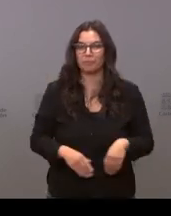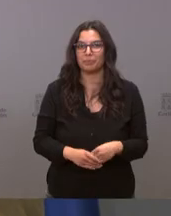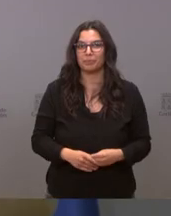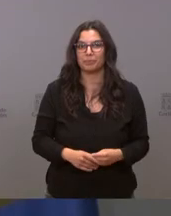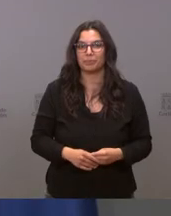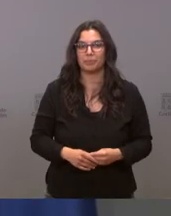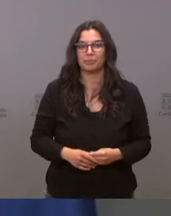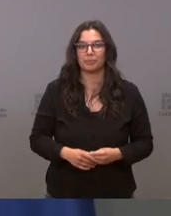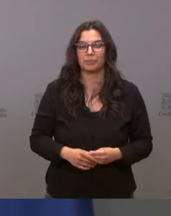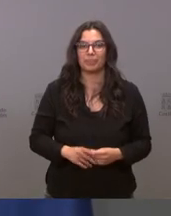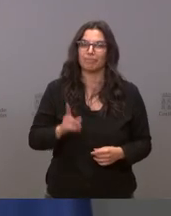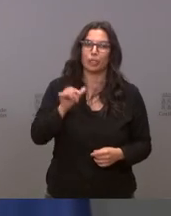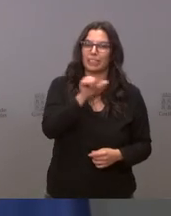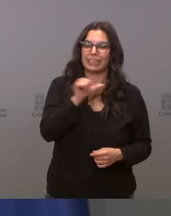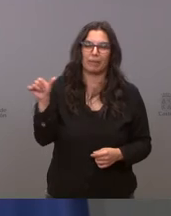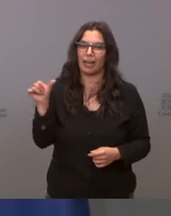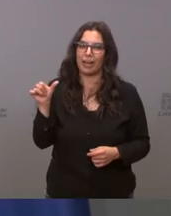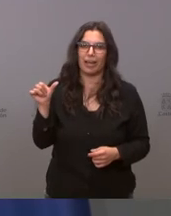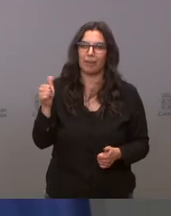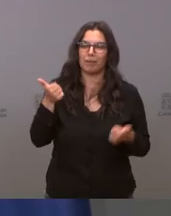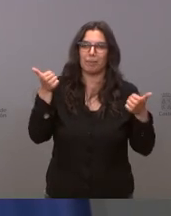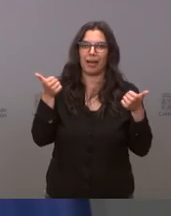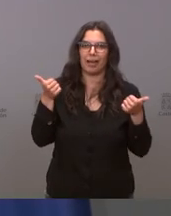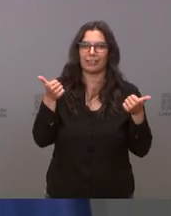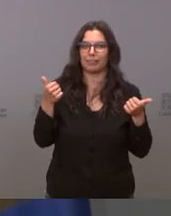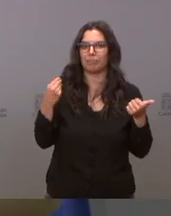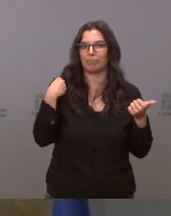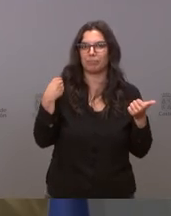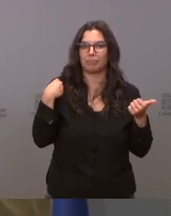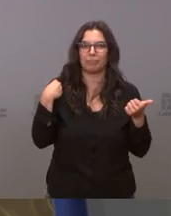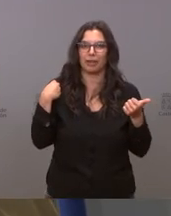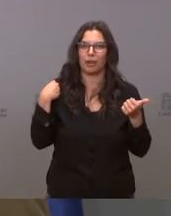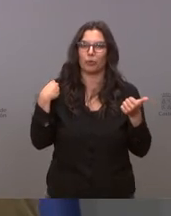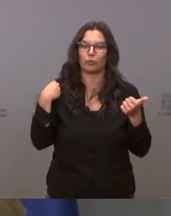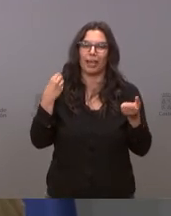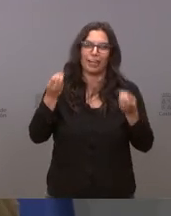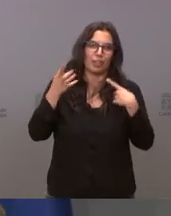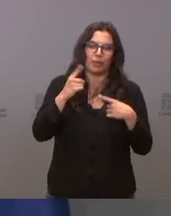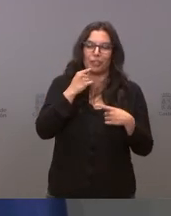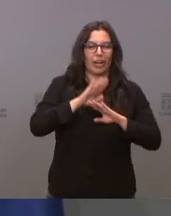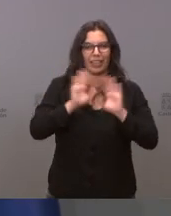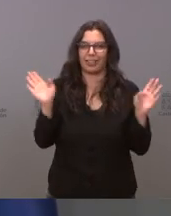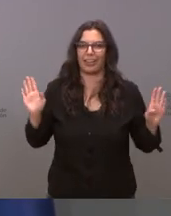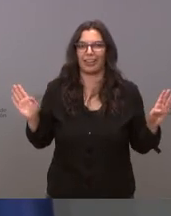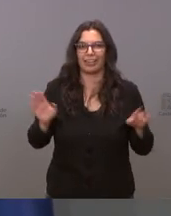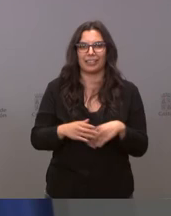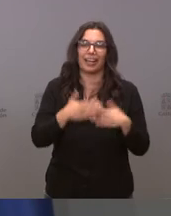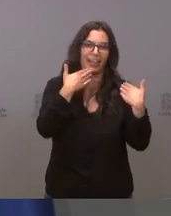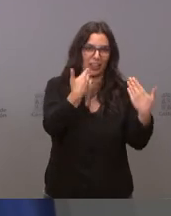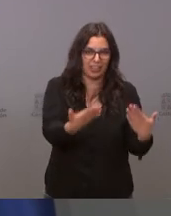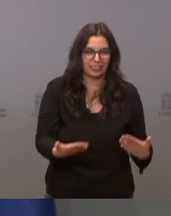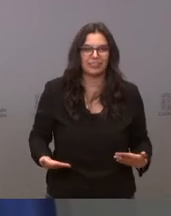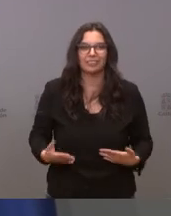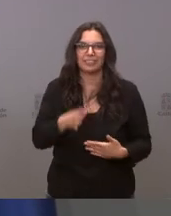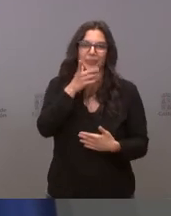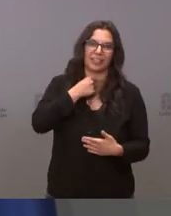No, esta semana no tengo ninguna pregunta no formulada que contestarle pero le agradezco el